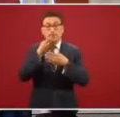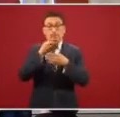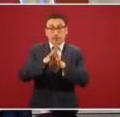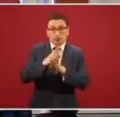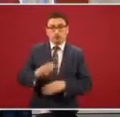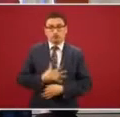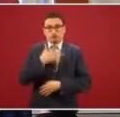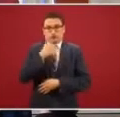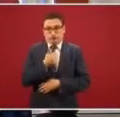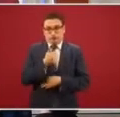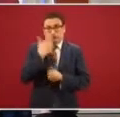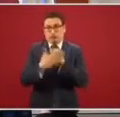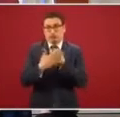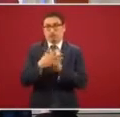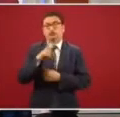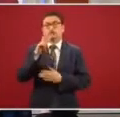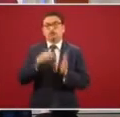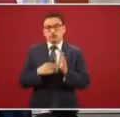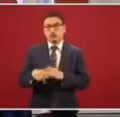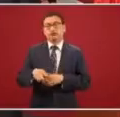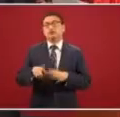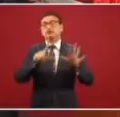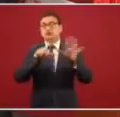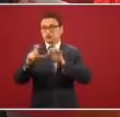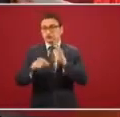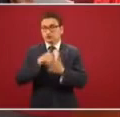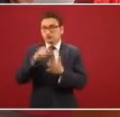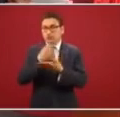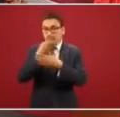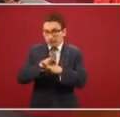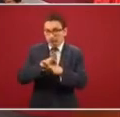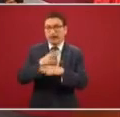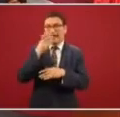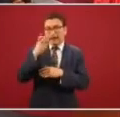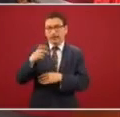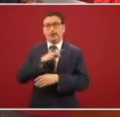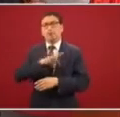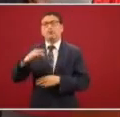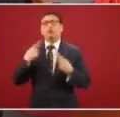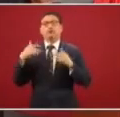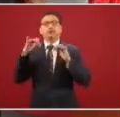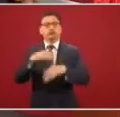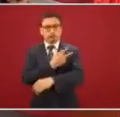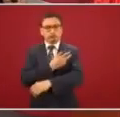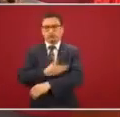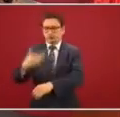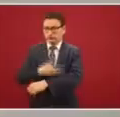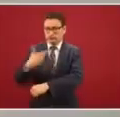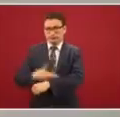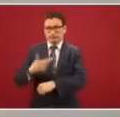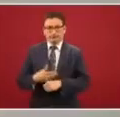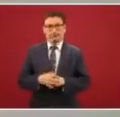en las dos mil 700 sucursales para darle los trámites a las personas. Estos